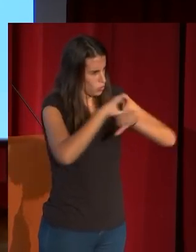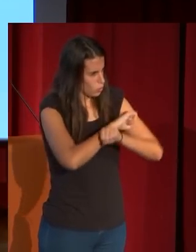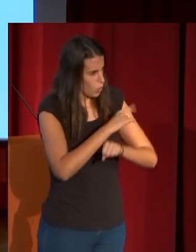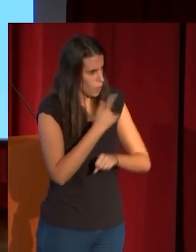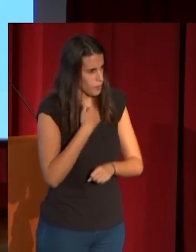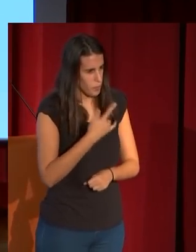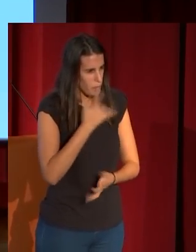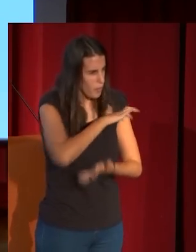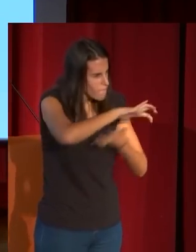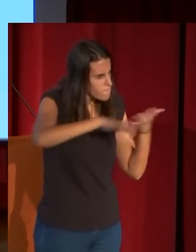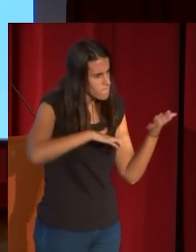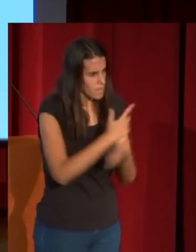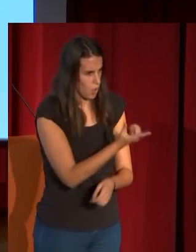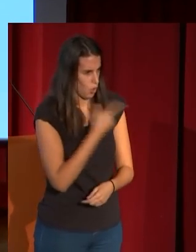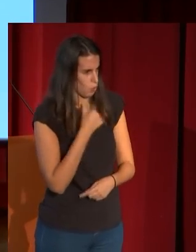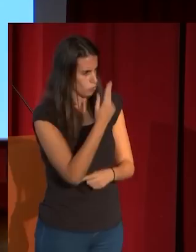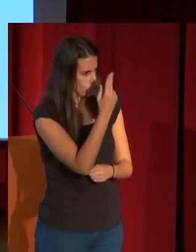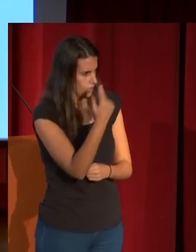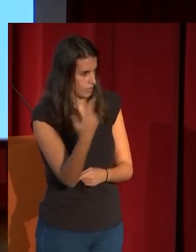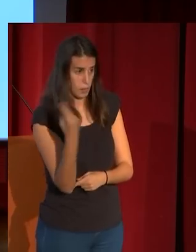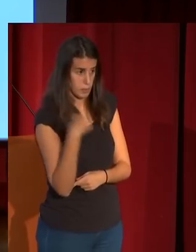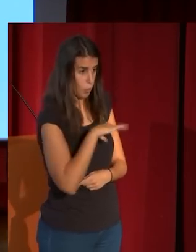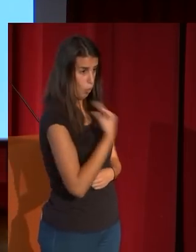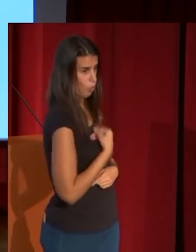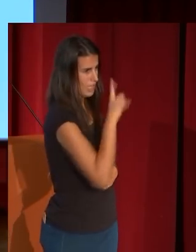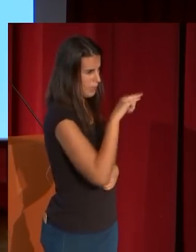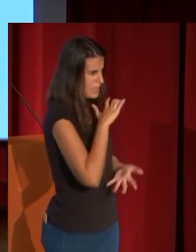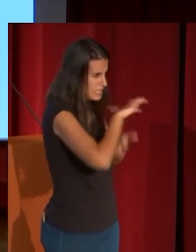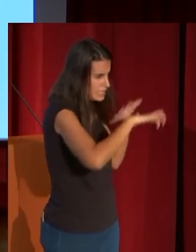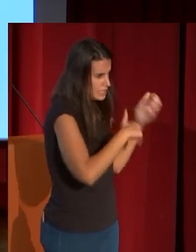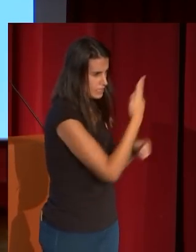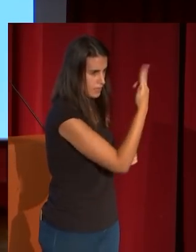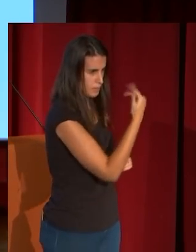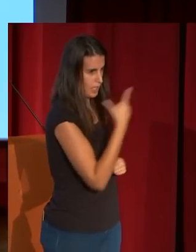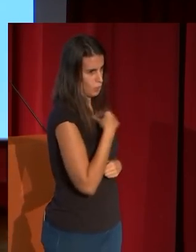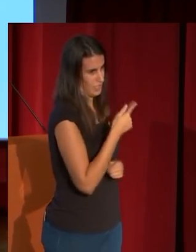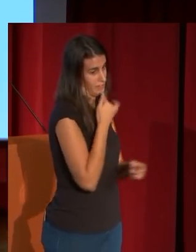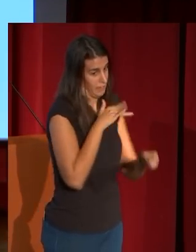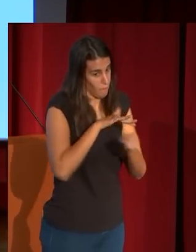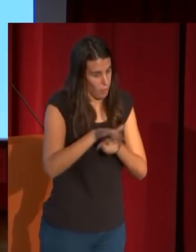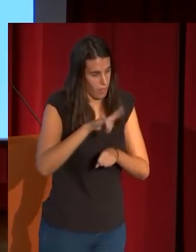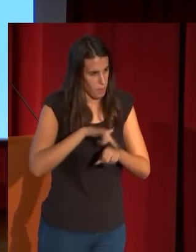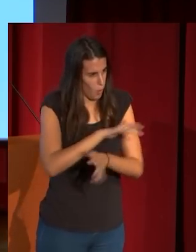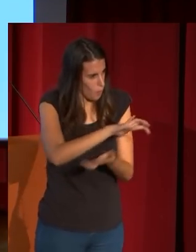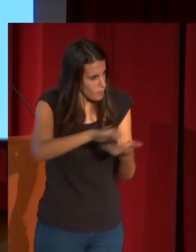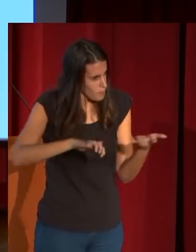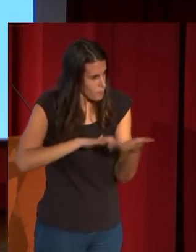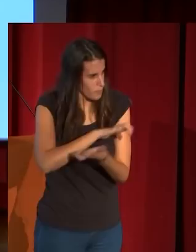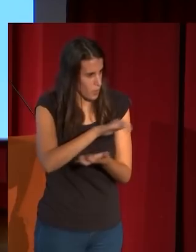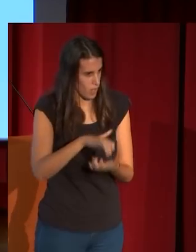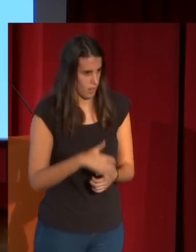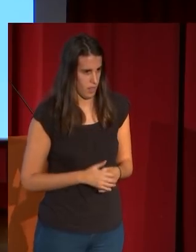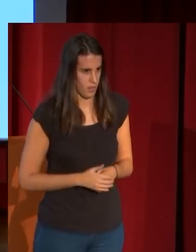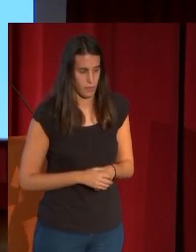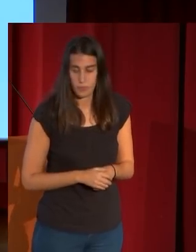hacia la violencia, como lo hay en Goya. Curiosamente, veremos algunos ejemplos extremos en el caso de Fortuny, como